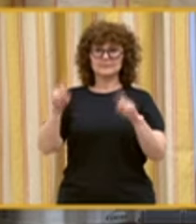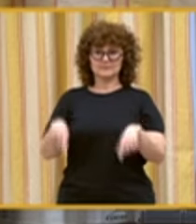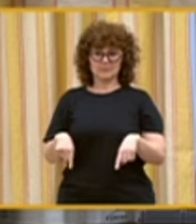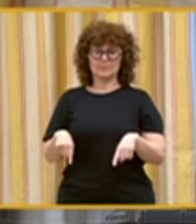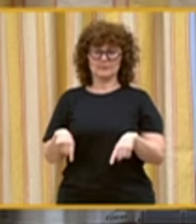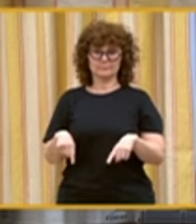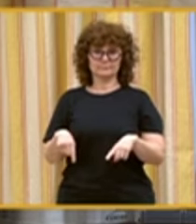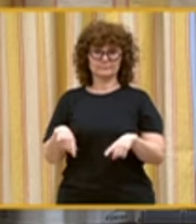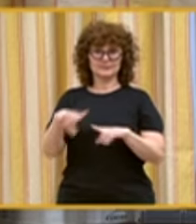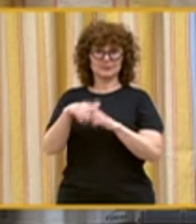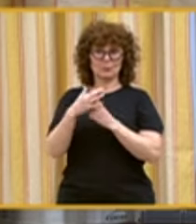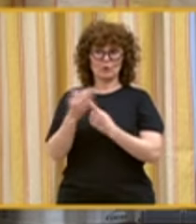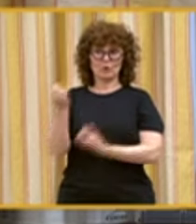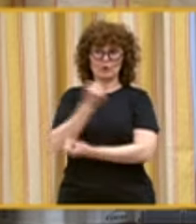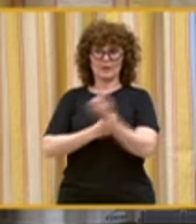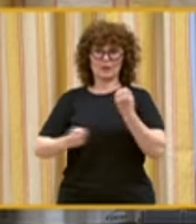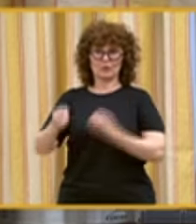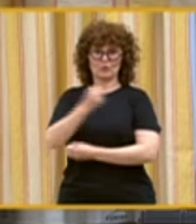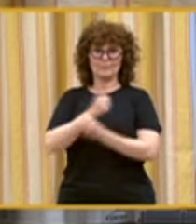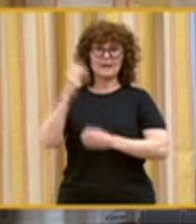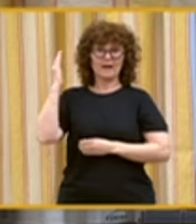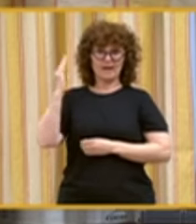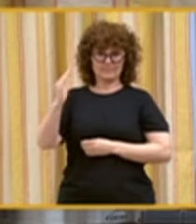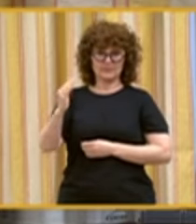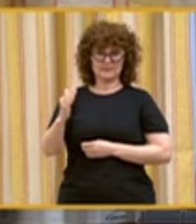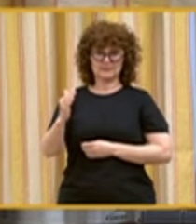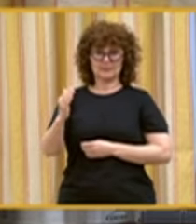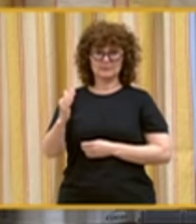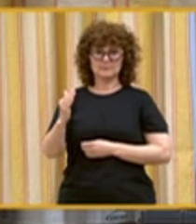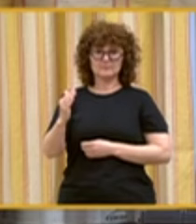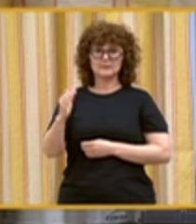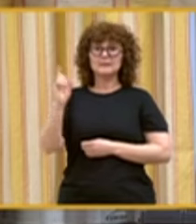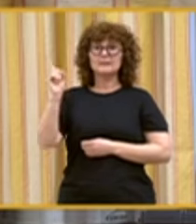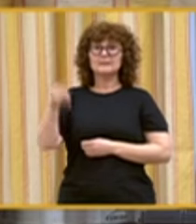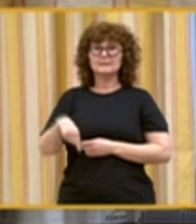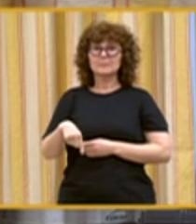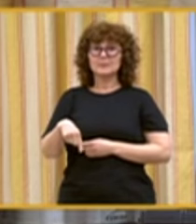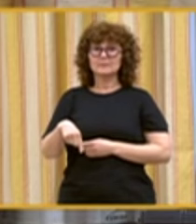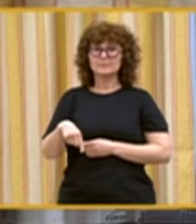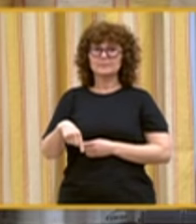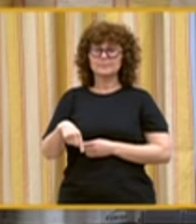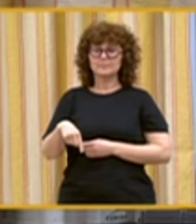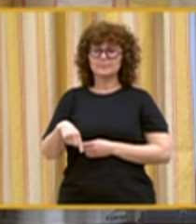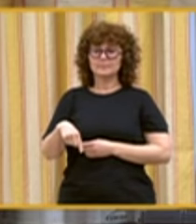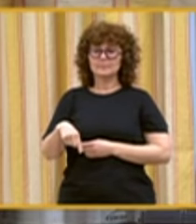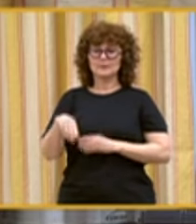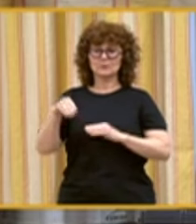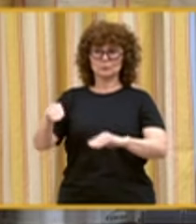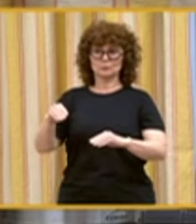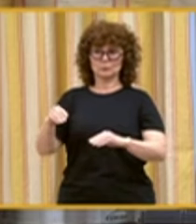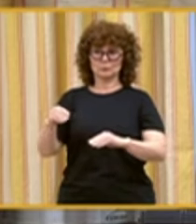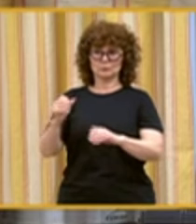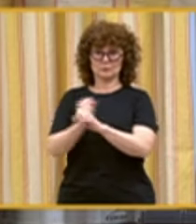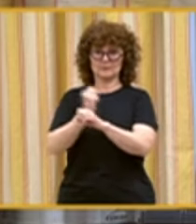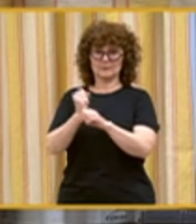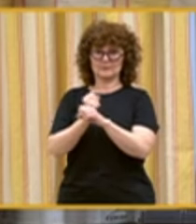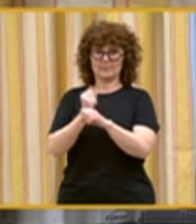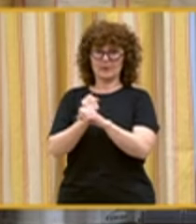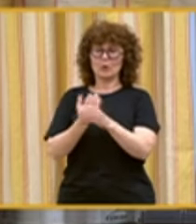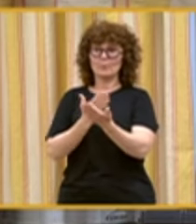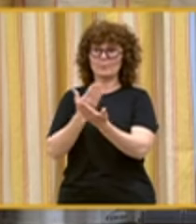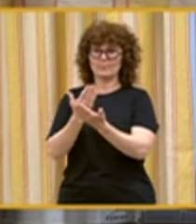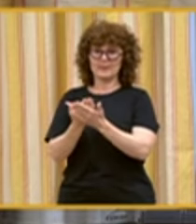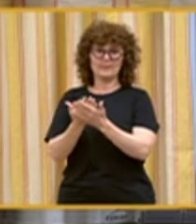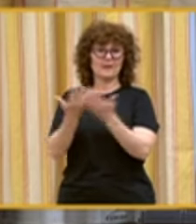las actuales condiciones económicas que les afectan y, por otro lado, los altos requerimientos de la actividad profesional que exigen, más